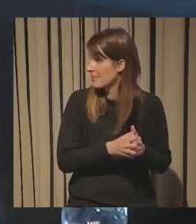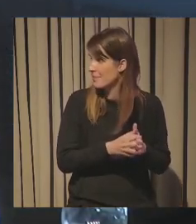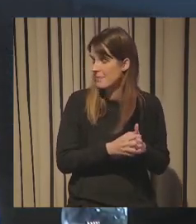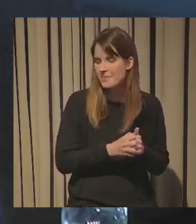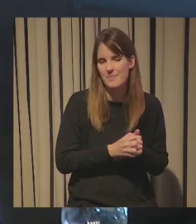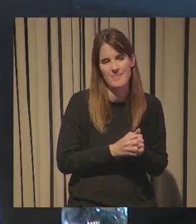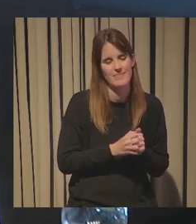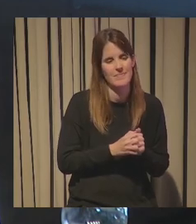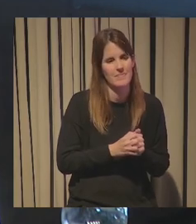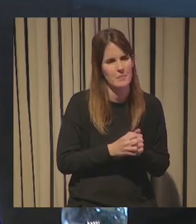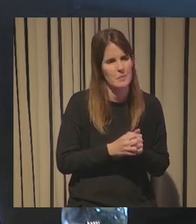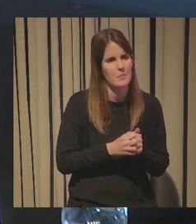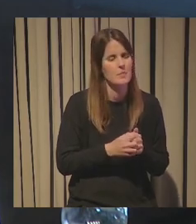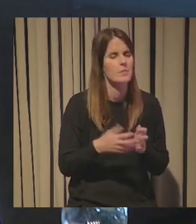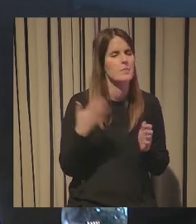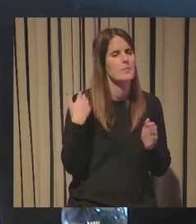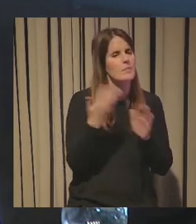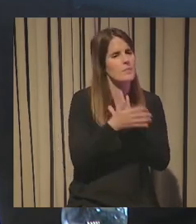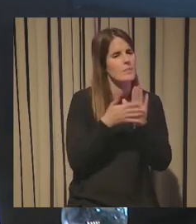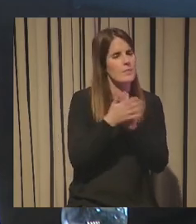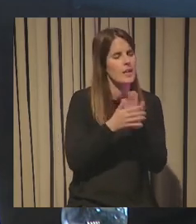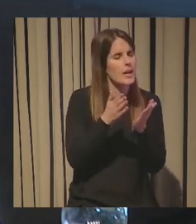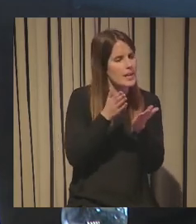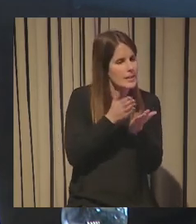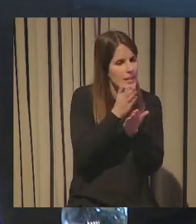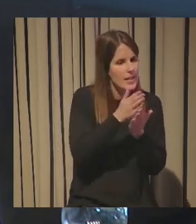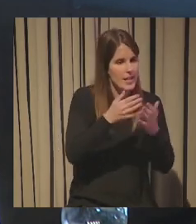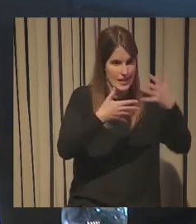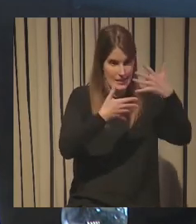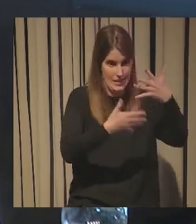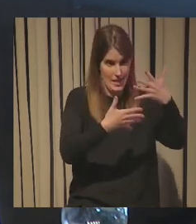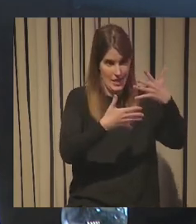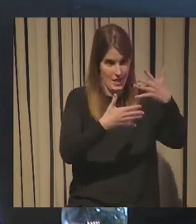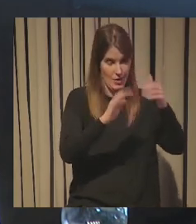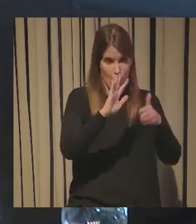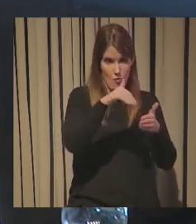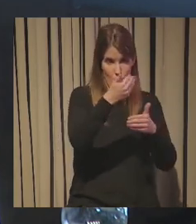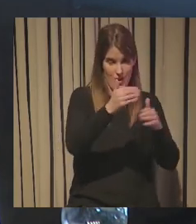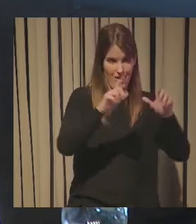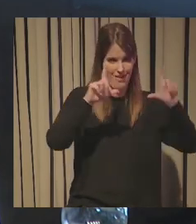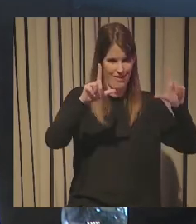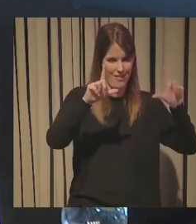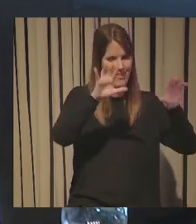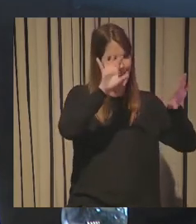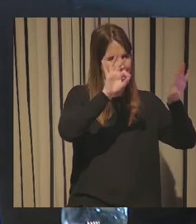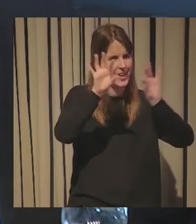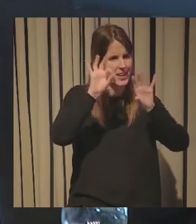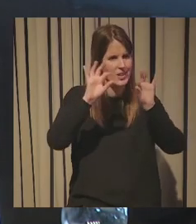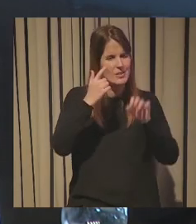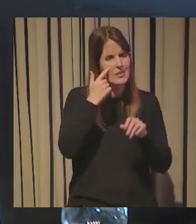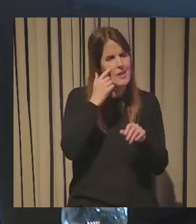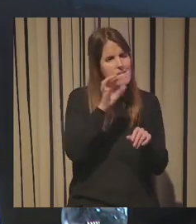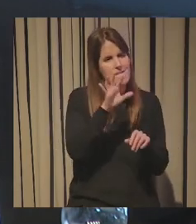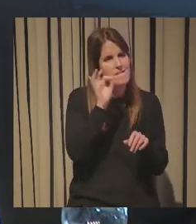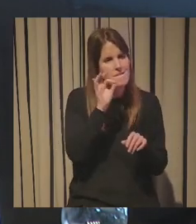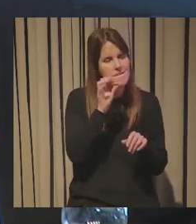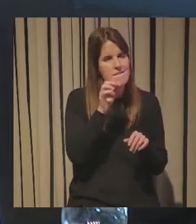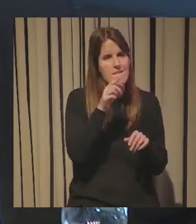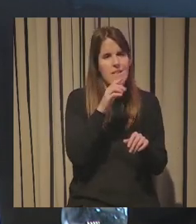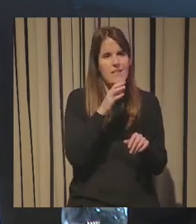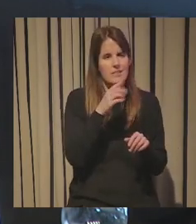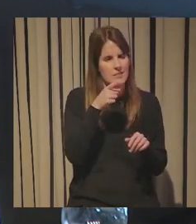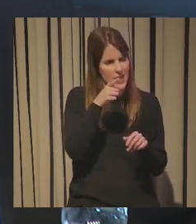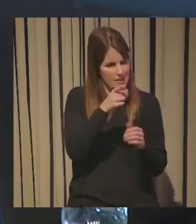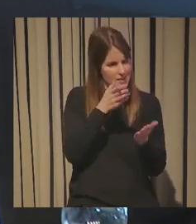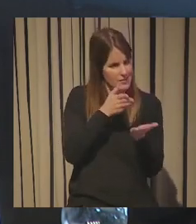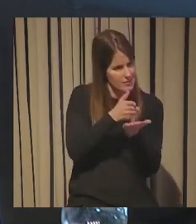trendómetro de las 10 tendencias que se han marcado si te quedabas con alguna que tengas como pues quizá ese momento de decir o lo estamos trabajando